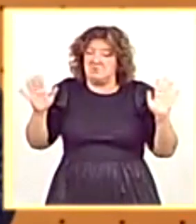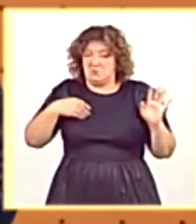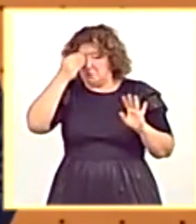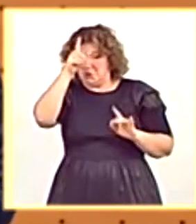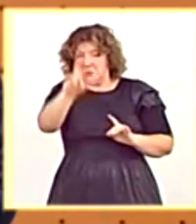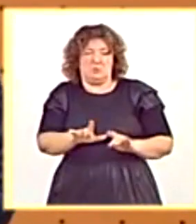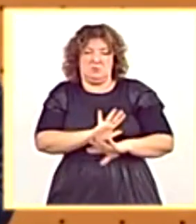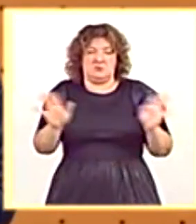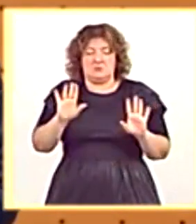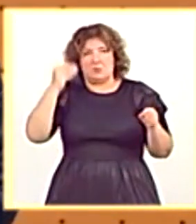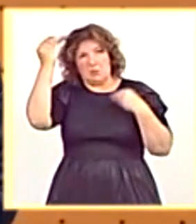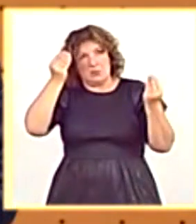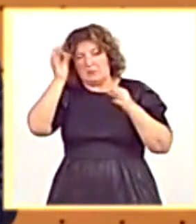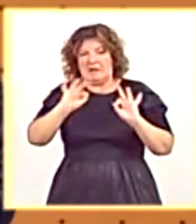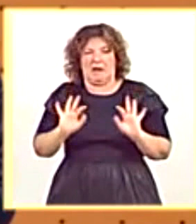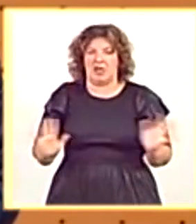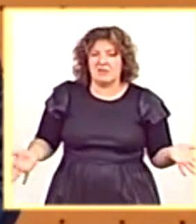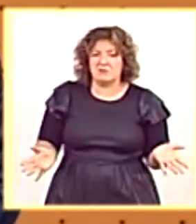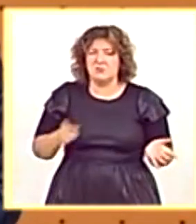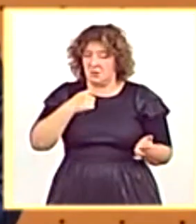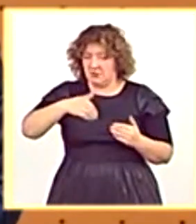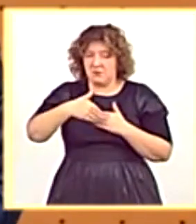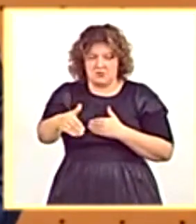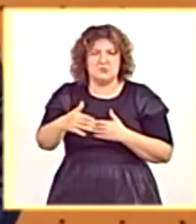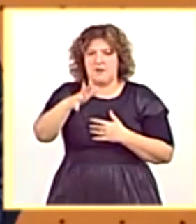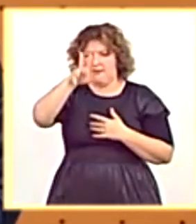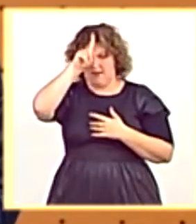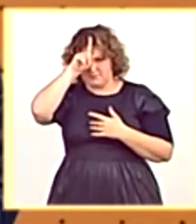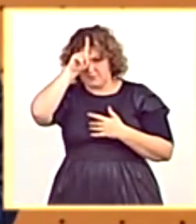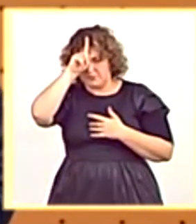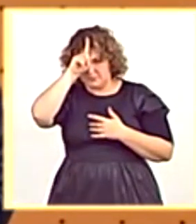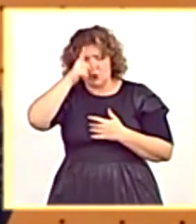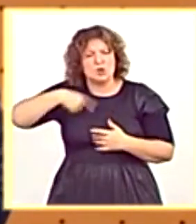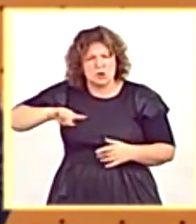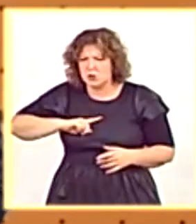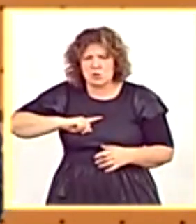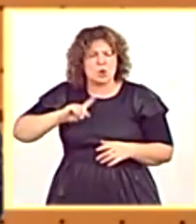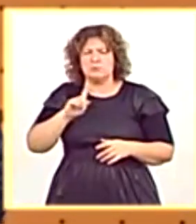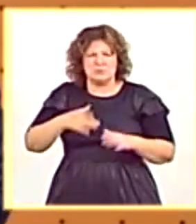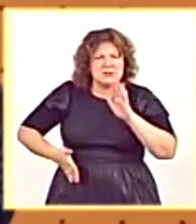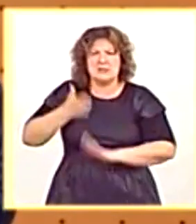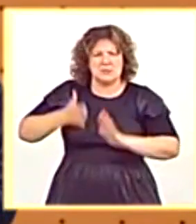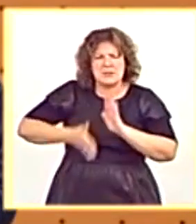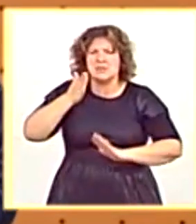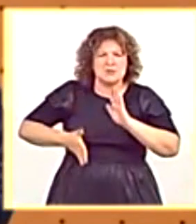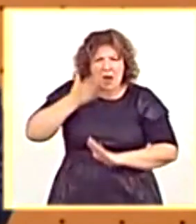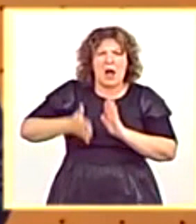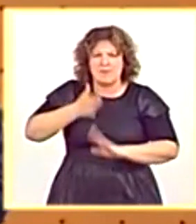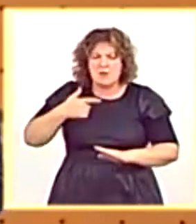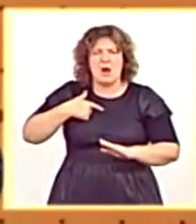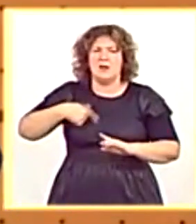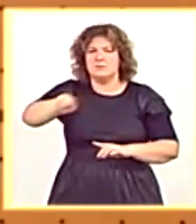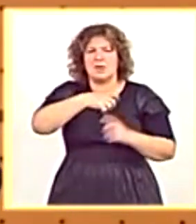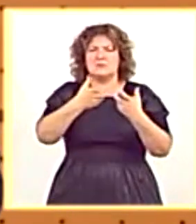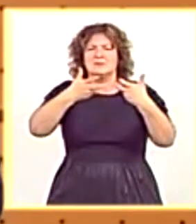creemos, honestamente. Pero se van a arrepentir de todo lo que han hecho. Porque no vamos a parar hasta sentarles a todos ustedes en el